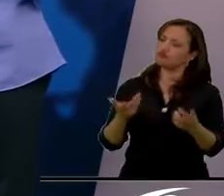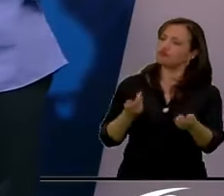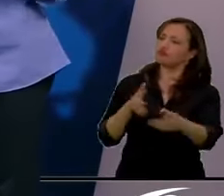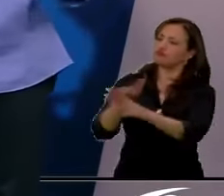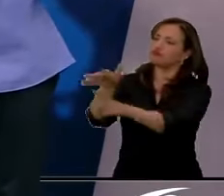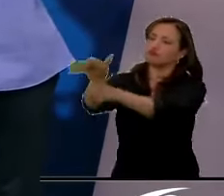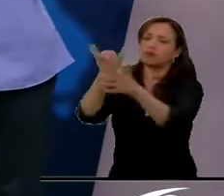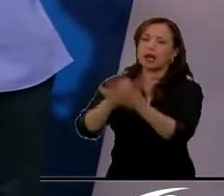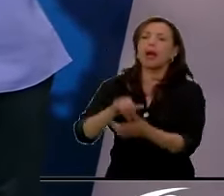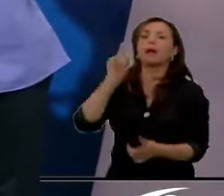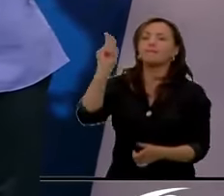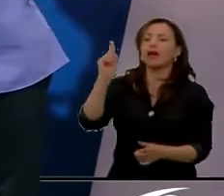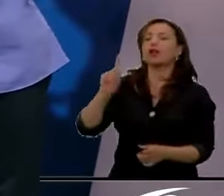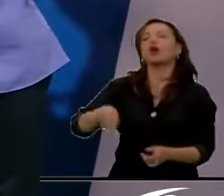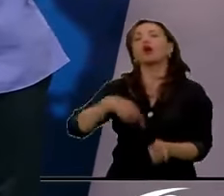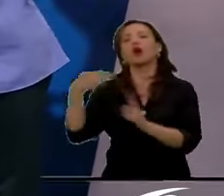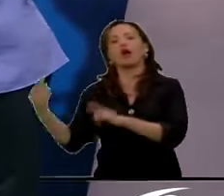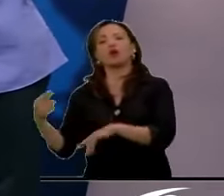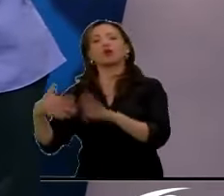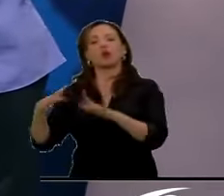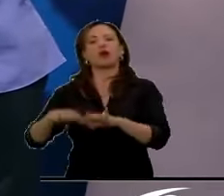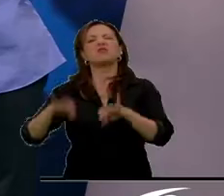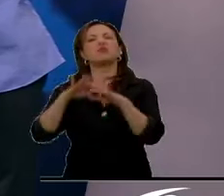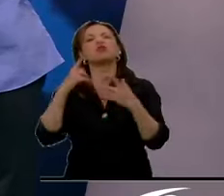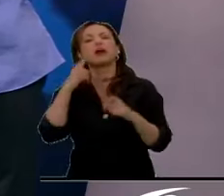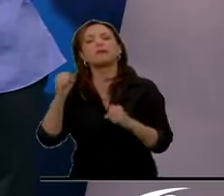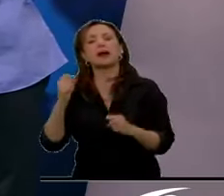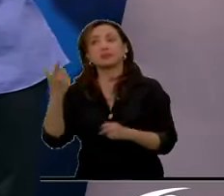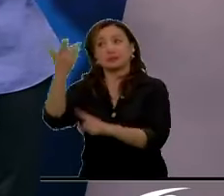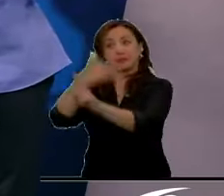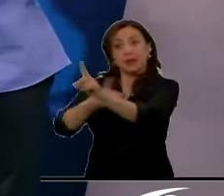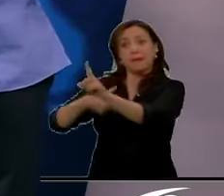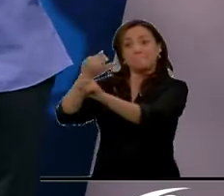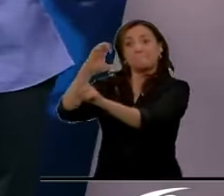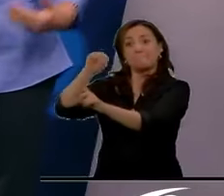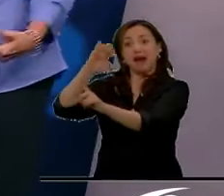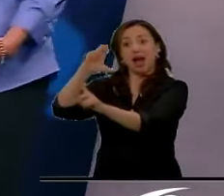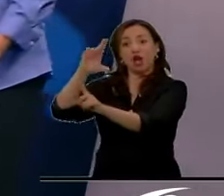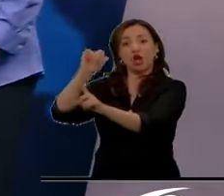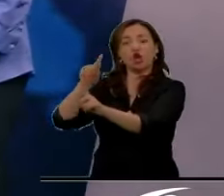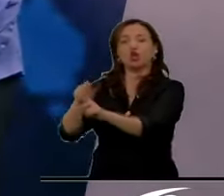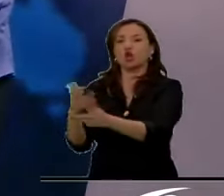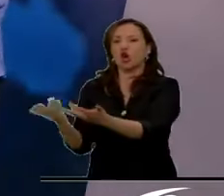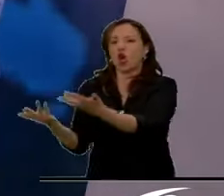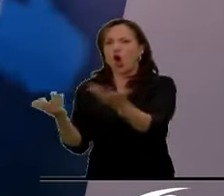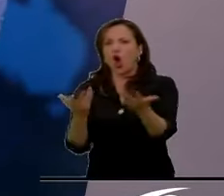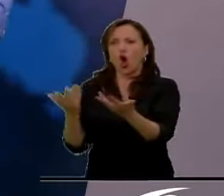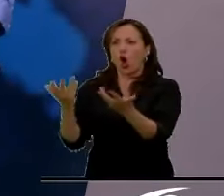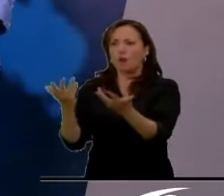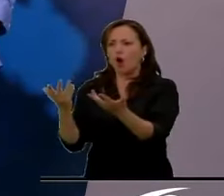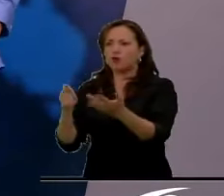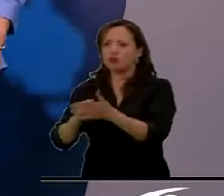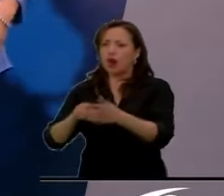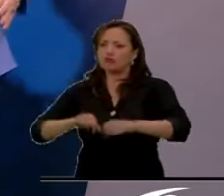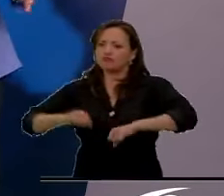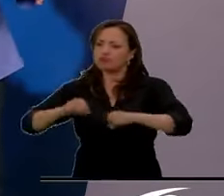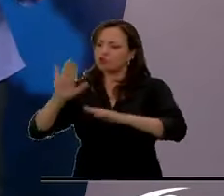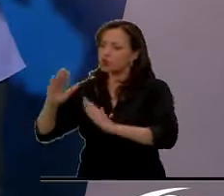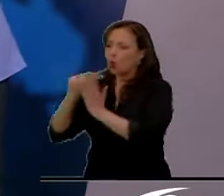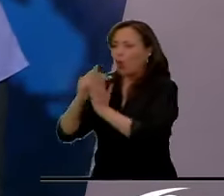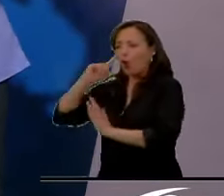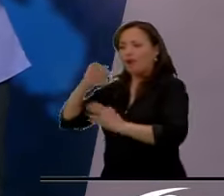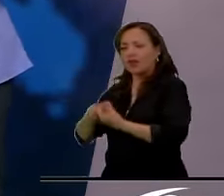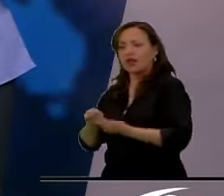necesita a los otros, como, más importante aún para el presidente Macron, que no tiene cómo mover su agenda de gobierno, sino hace